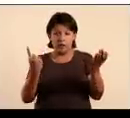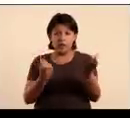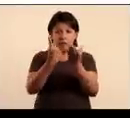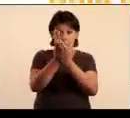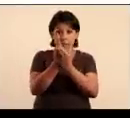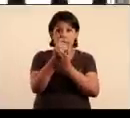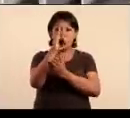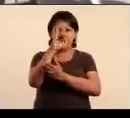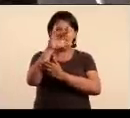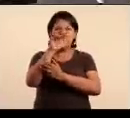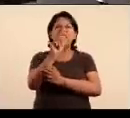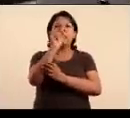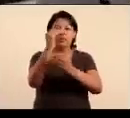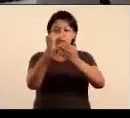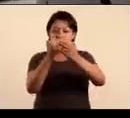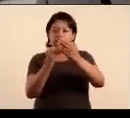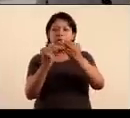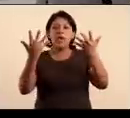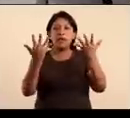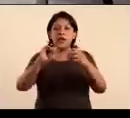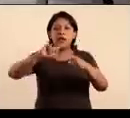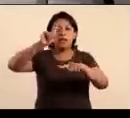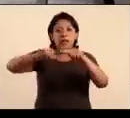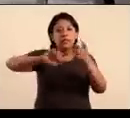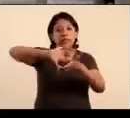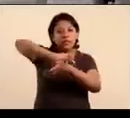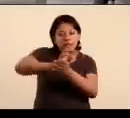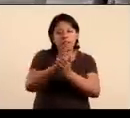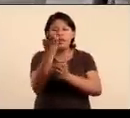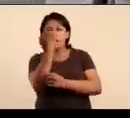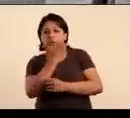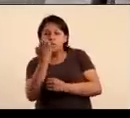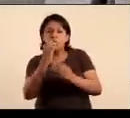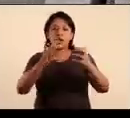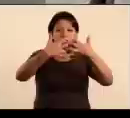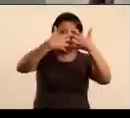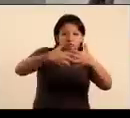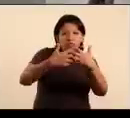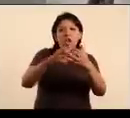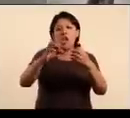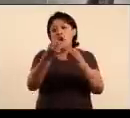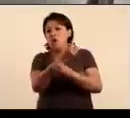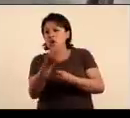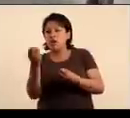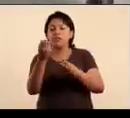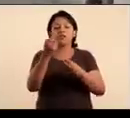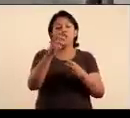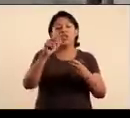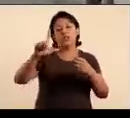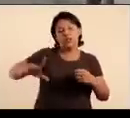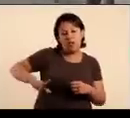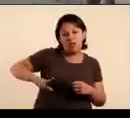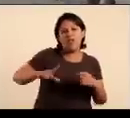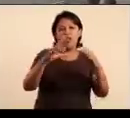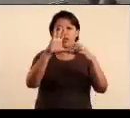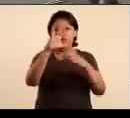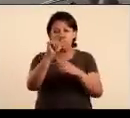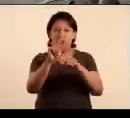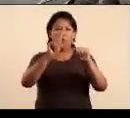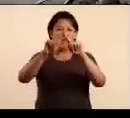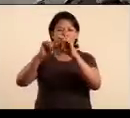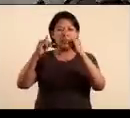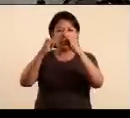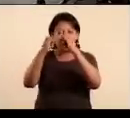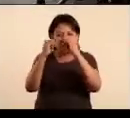ISI, es una guía de acción contra la discriminación en escuelas, empresas, organizaciones civiles, gobiernos, clubes deportivos, instituciones u